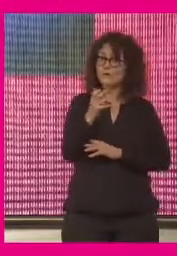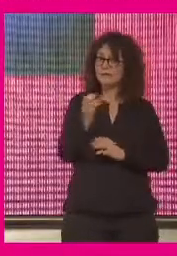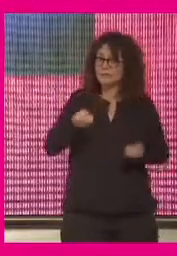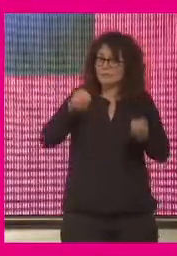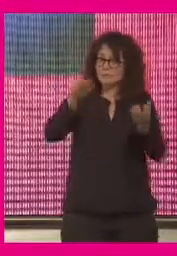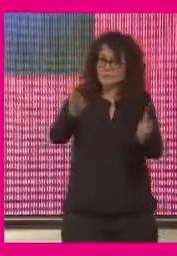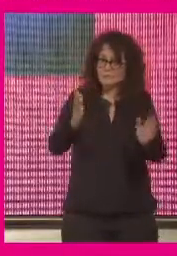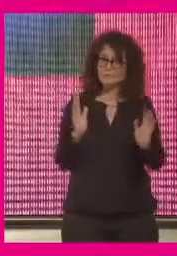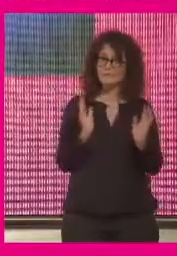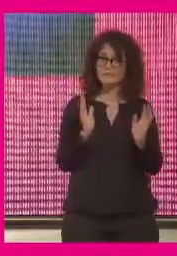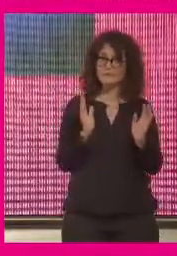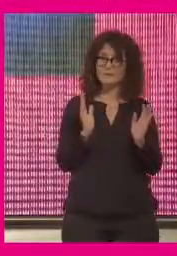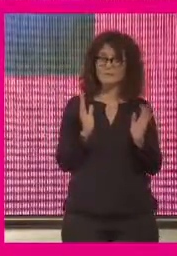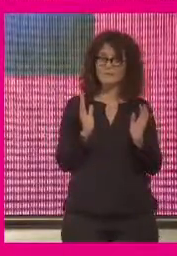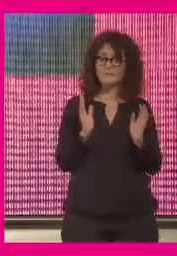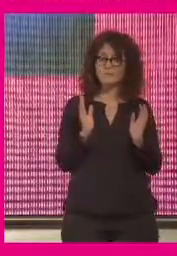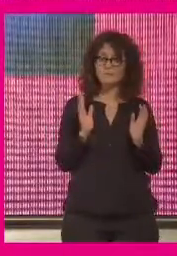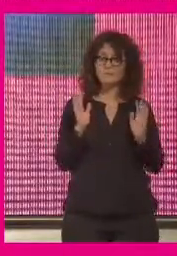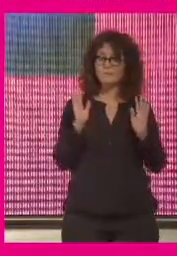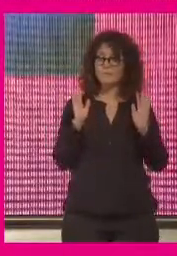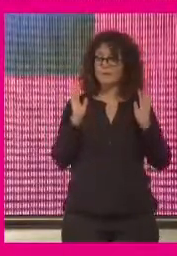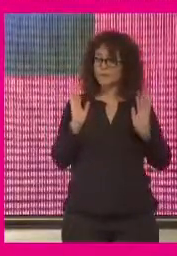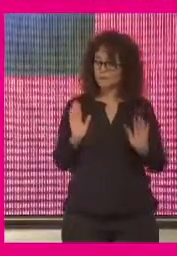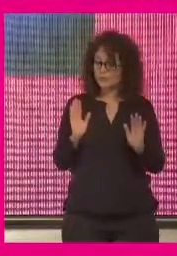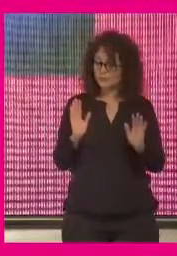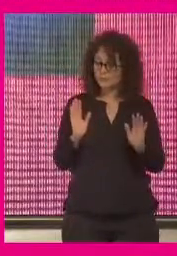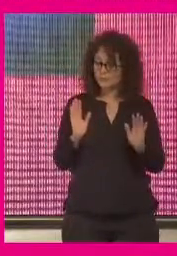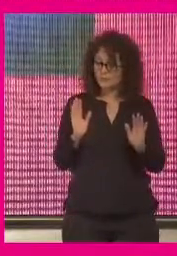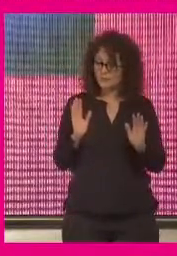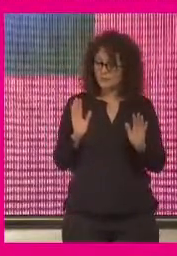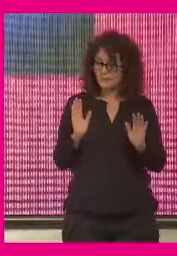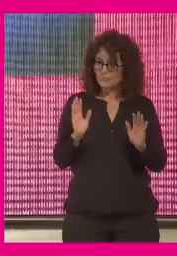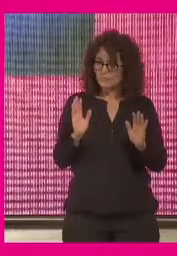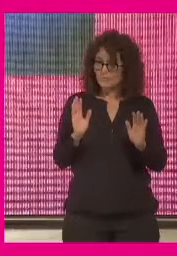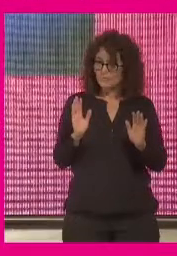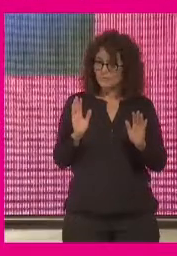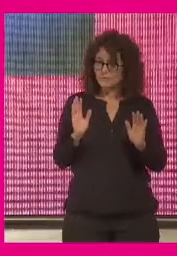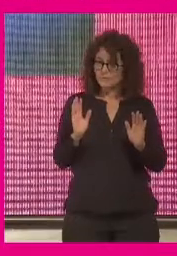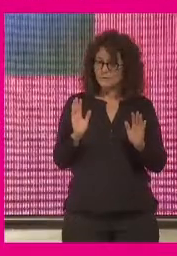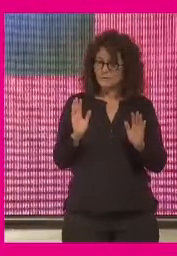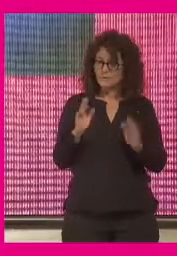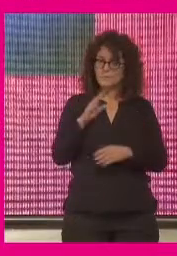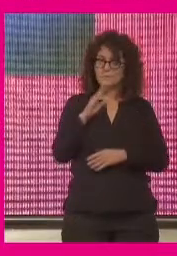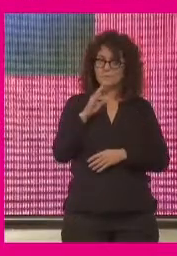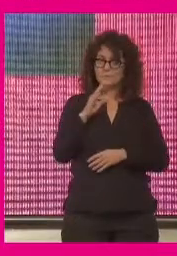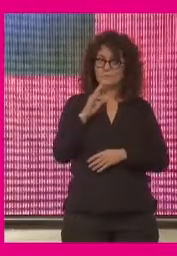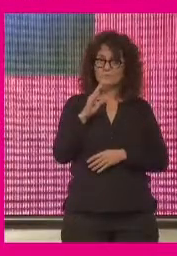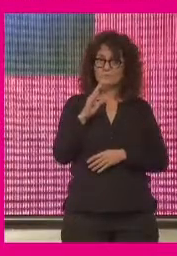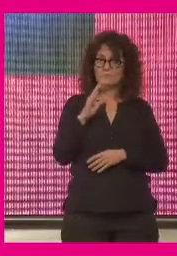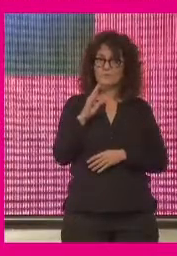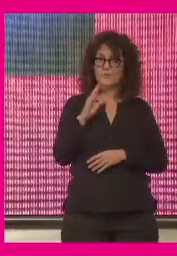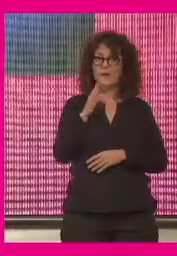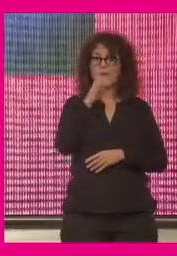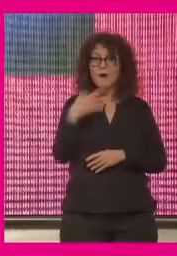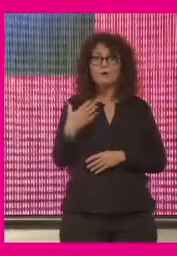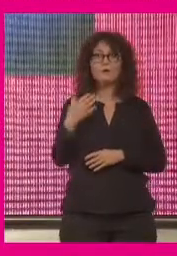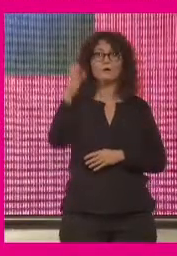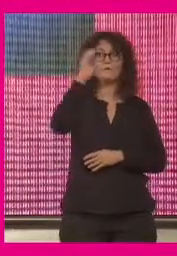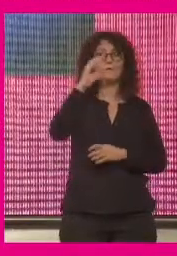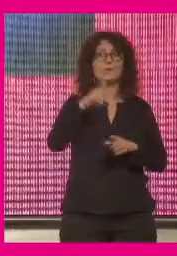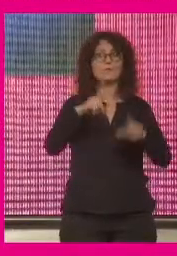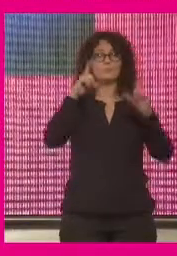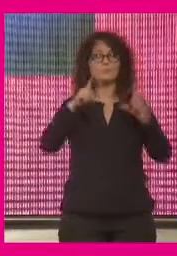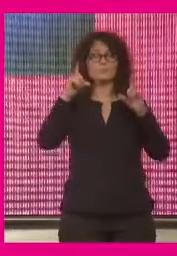expresarse entonces el hecho de que estén en primera línea ya no solo de las portadas de los medios